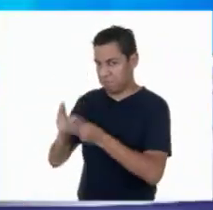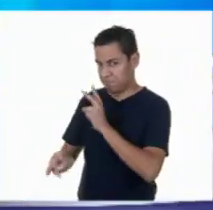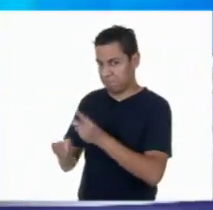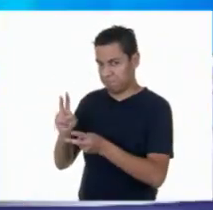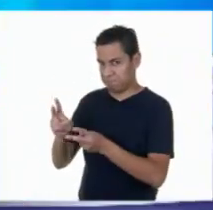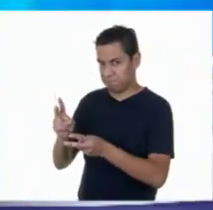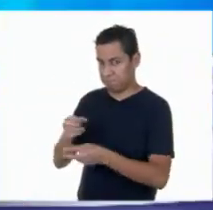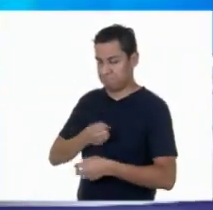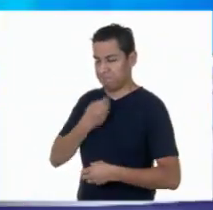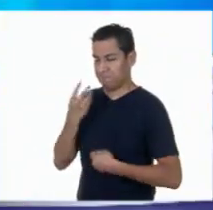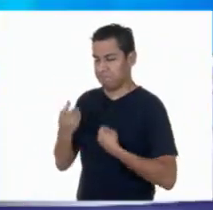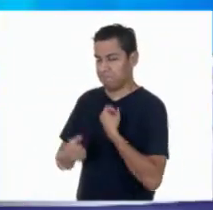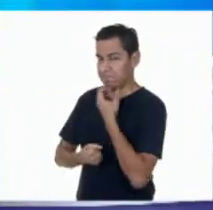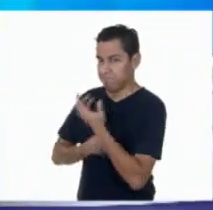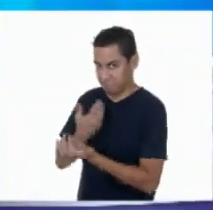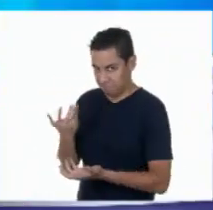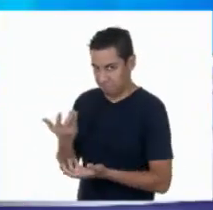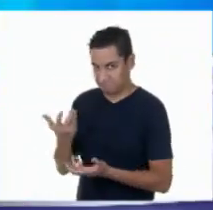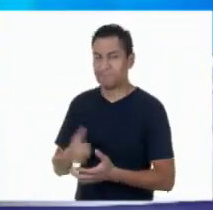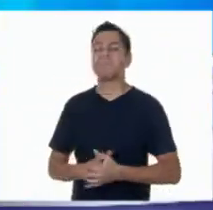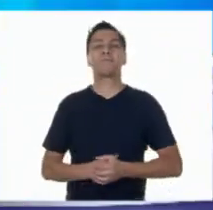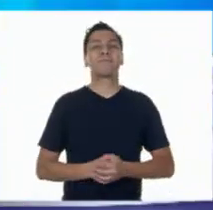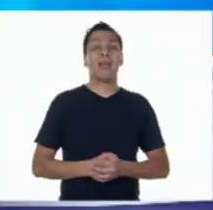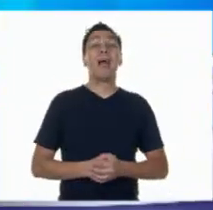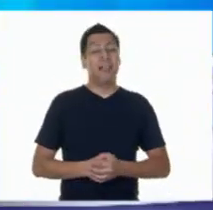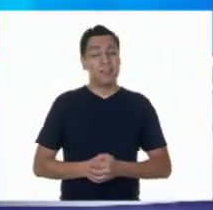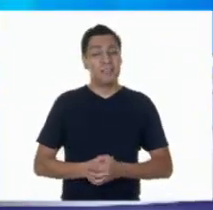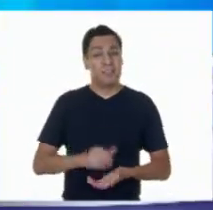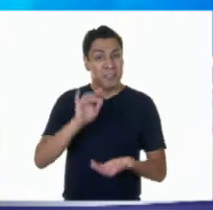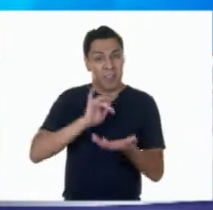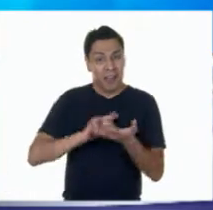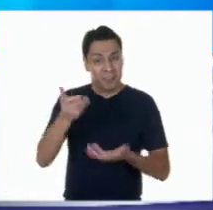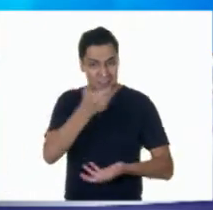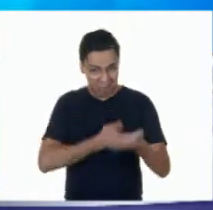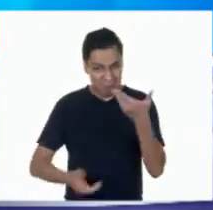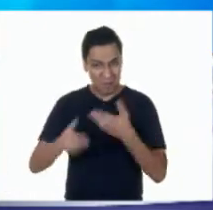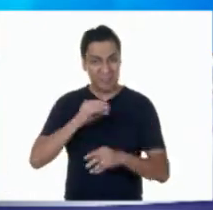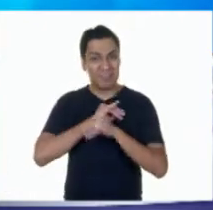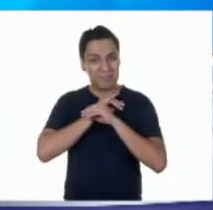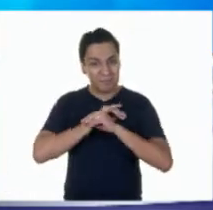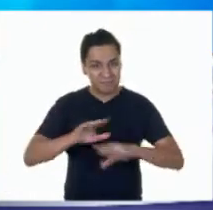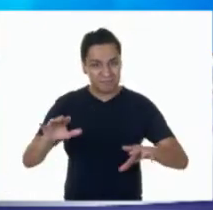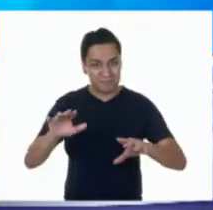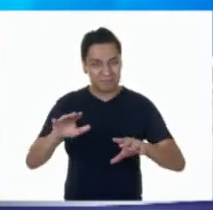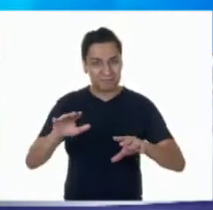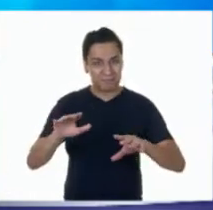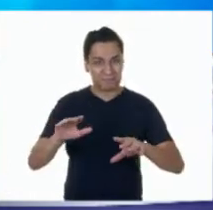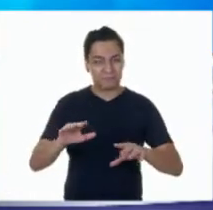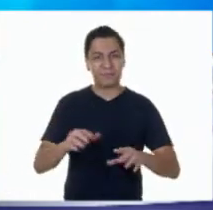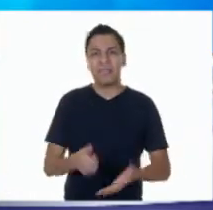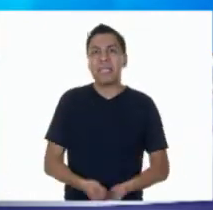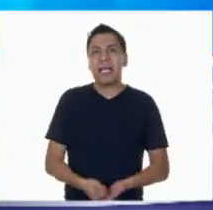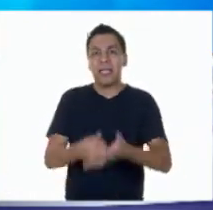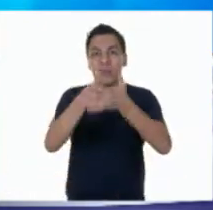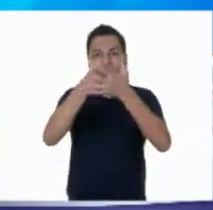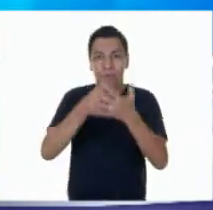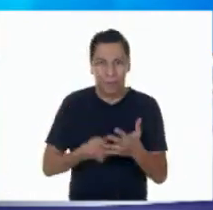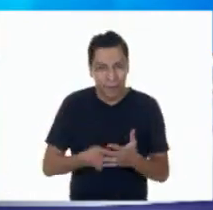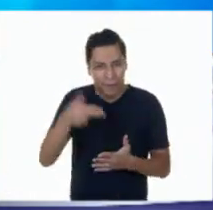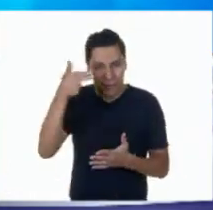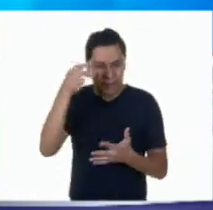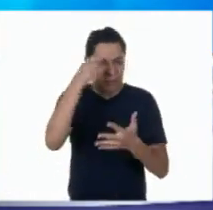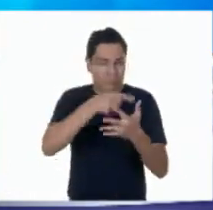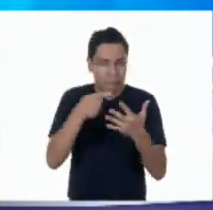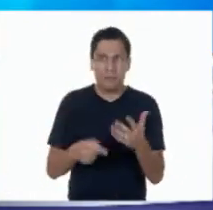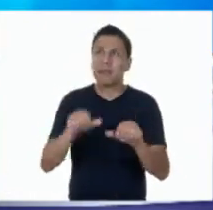Muchas gracias por compartirnos toda esta información, Pati. Sobre todo por proporcionarnos algunas herramientas como el